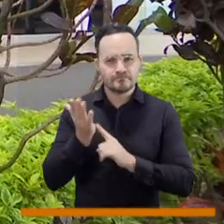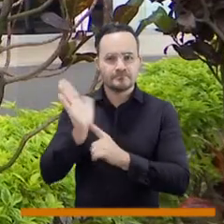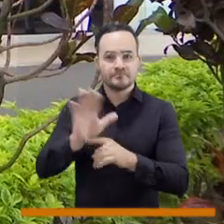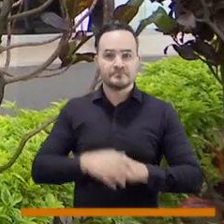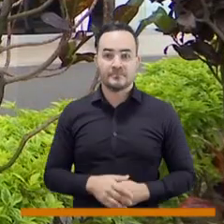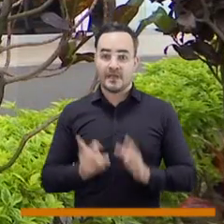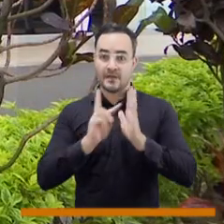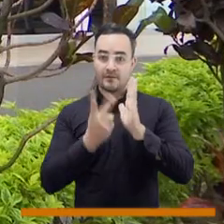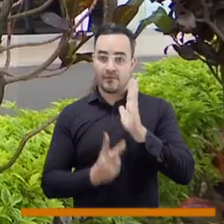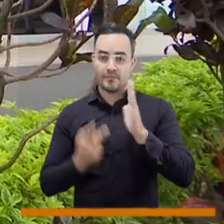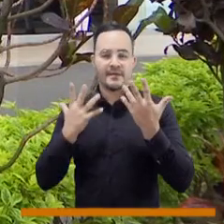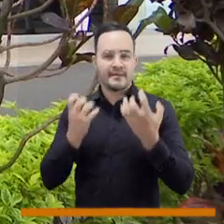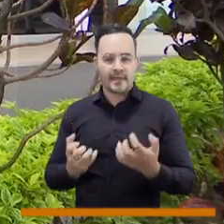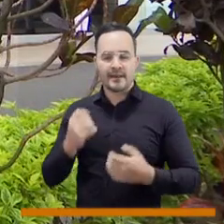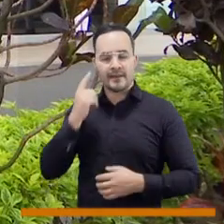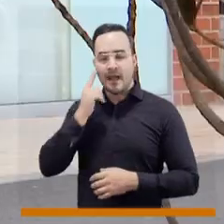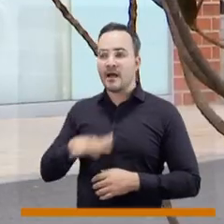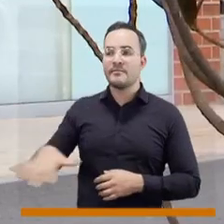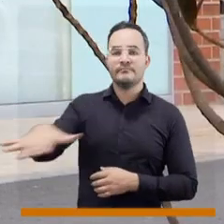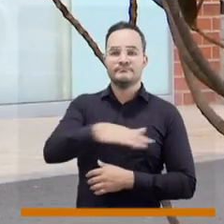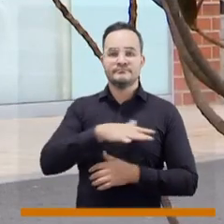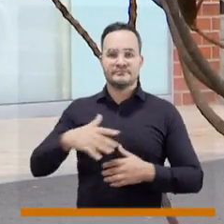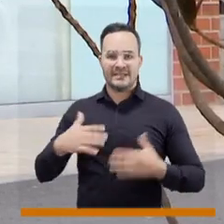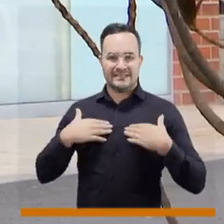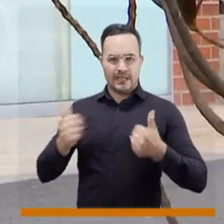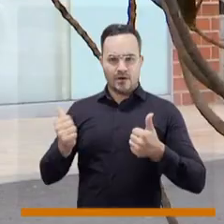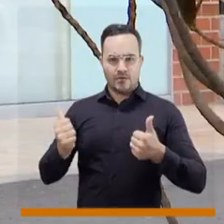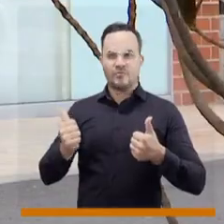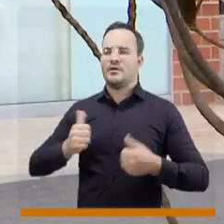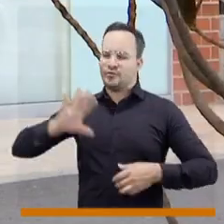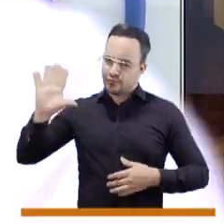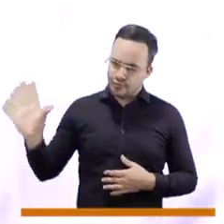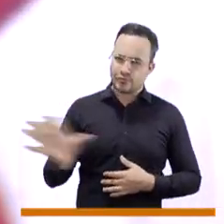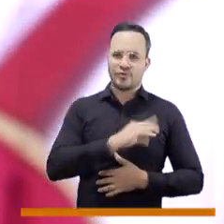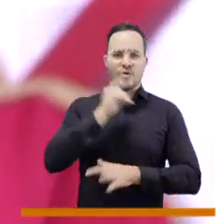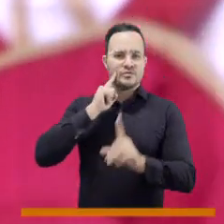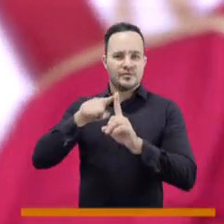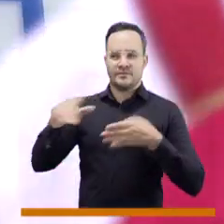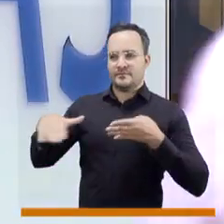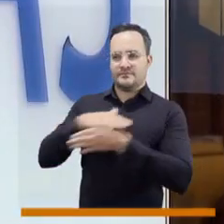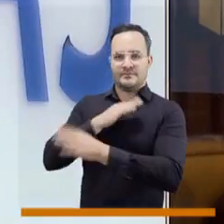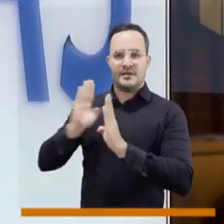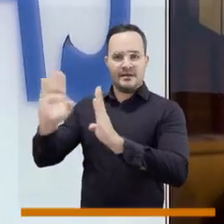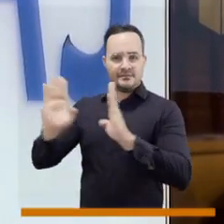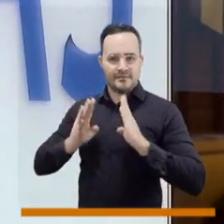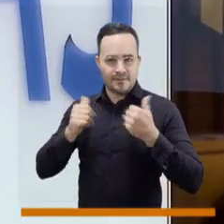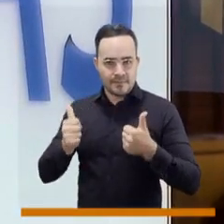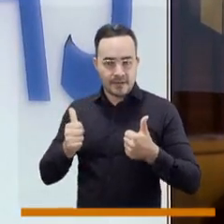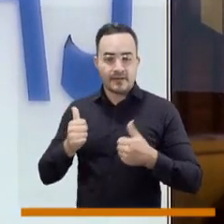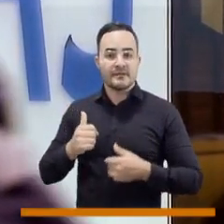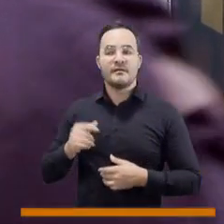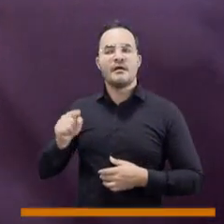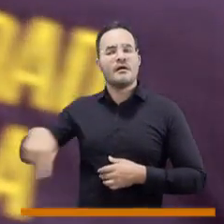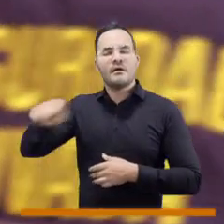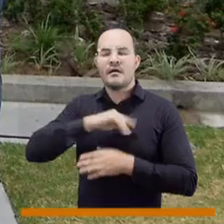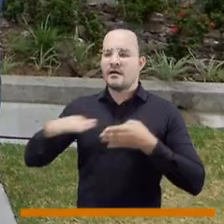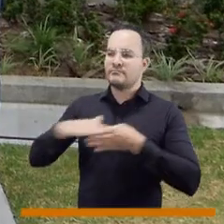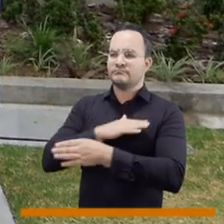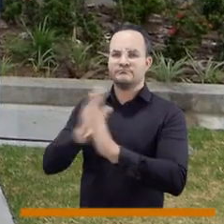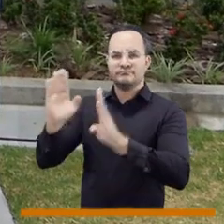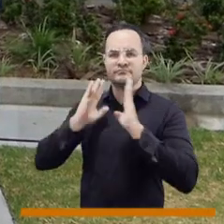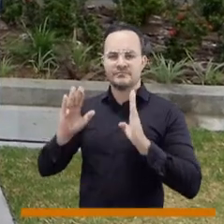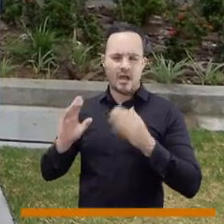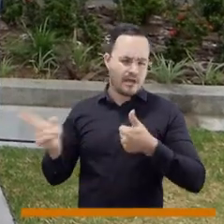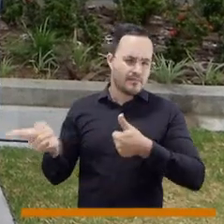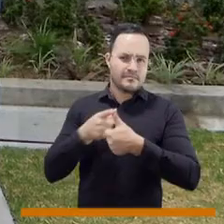propone establecer un modelo de acción primaria de salud en la que todos los colombianos puedan tener acceso a una atención primaria de salud que